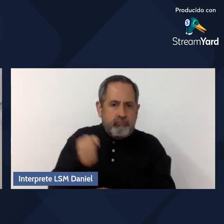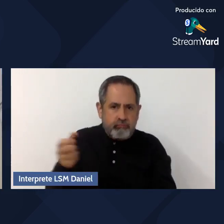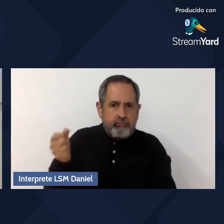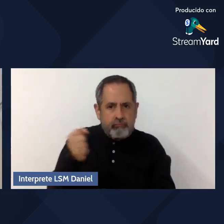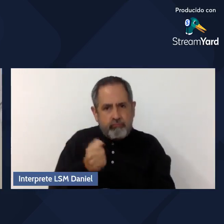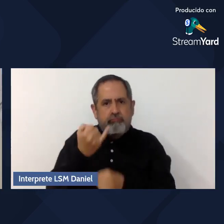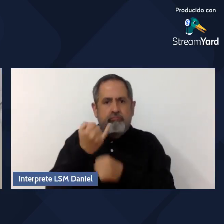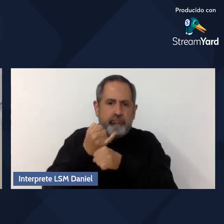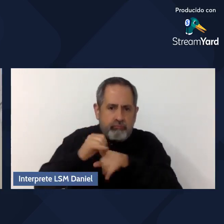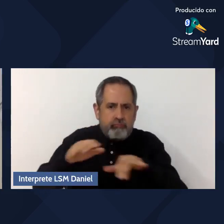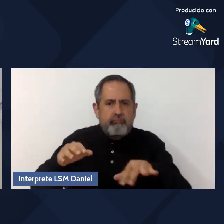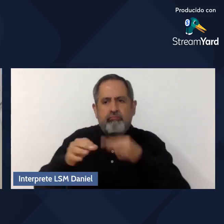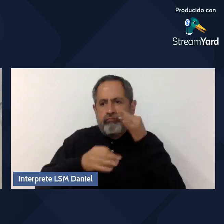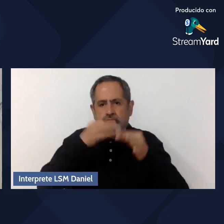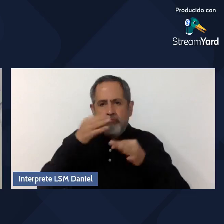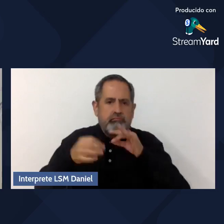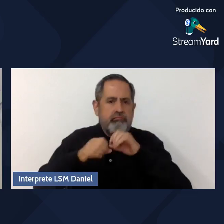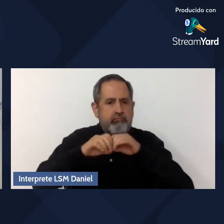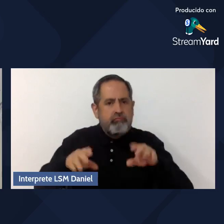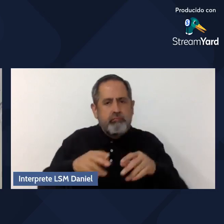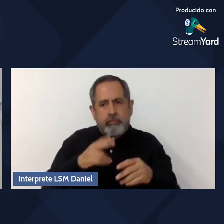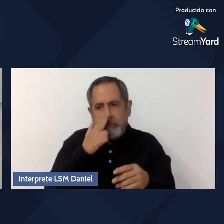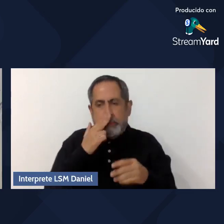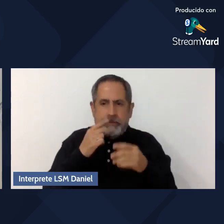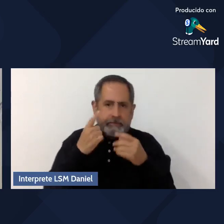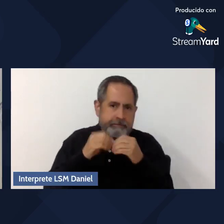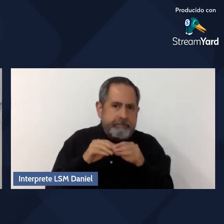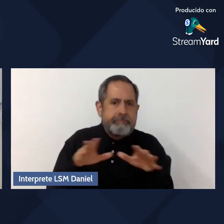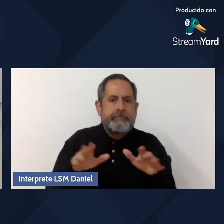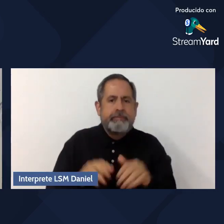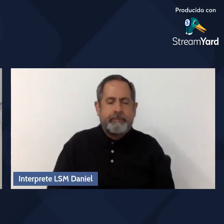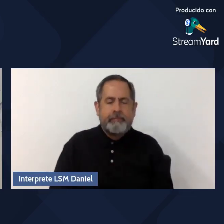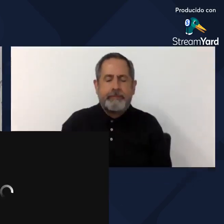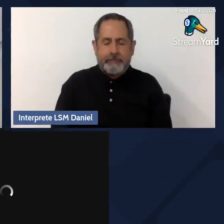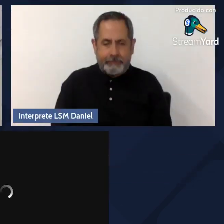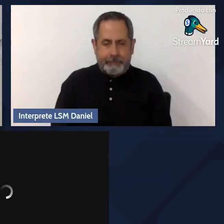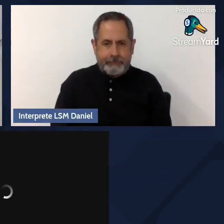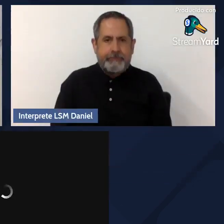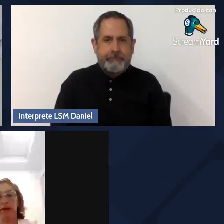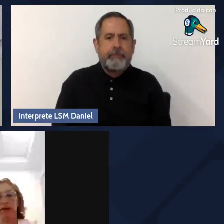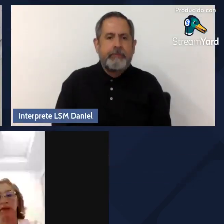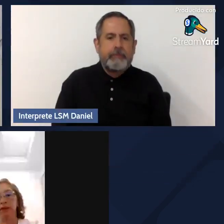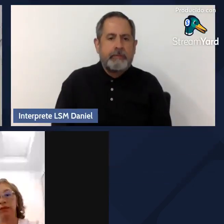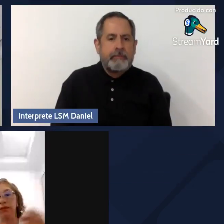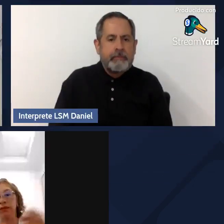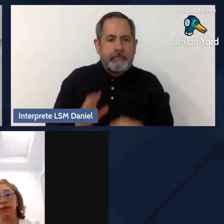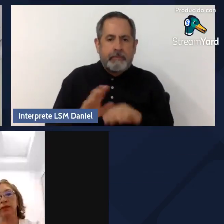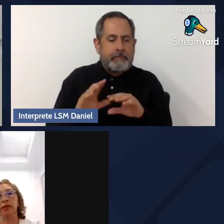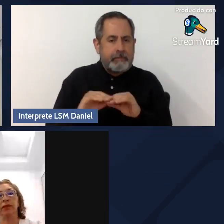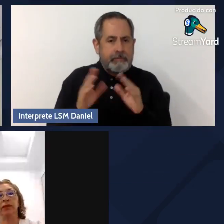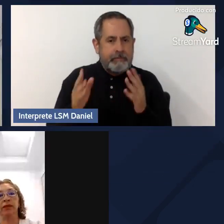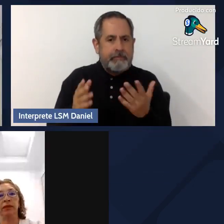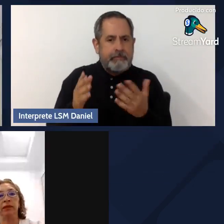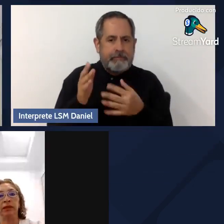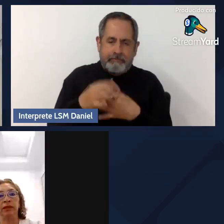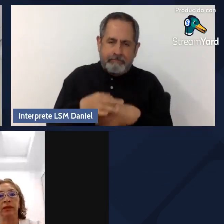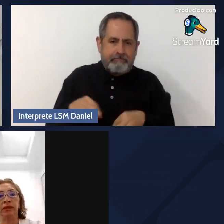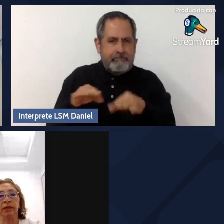informativos que son de gran utilidad. Y, pues, bueno, sin más, sin más que agregar,